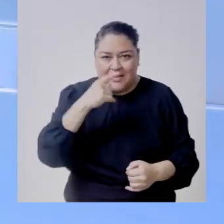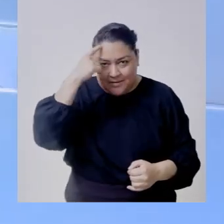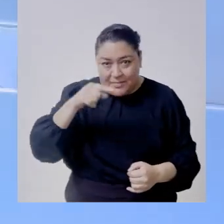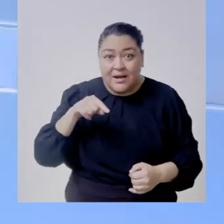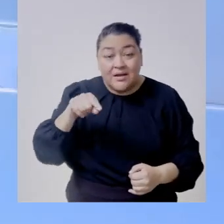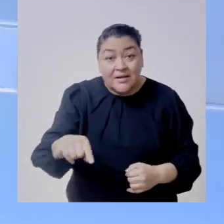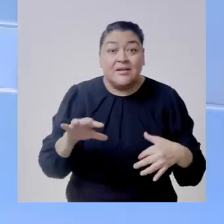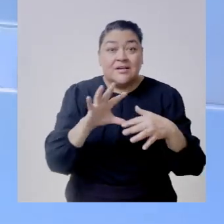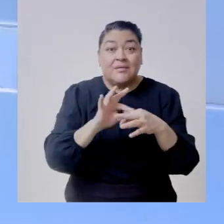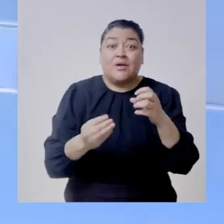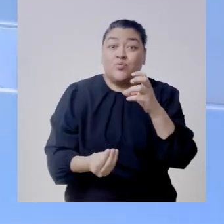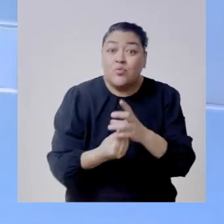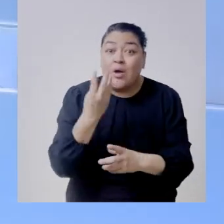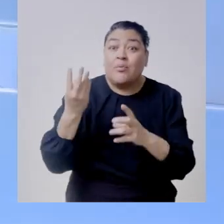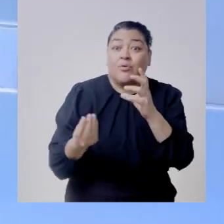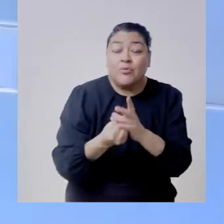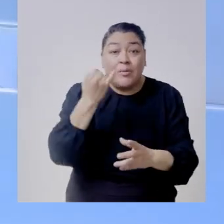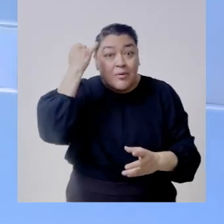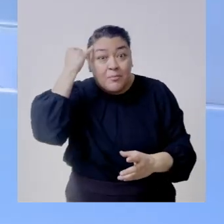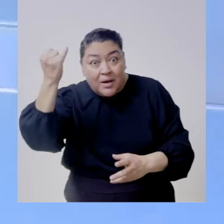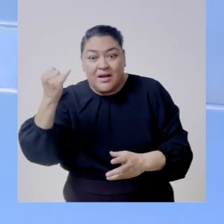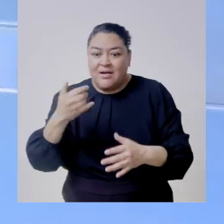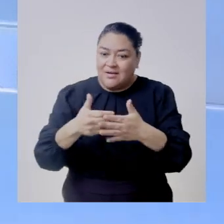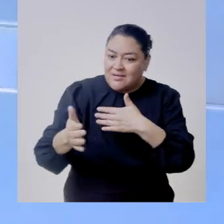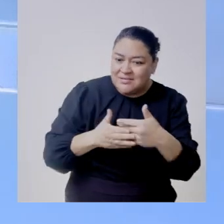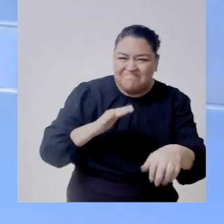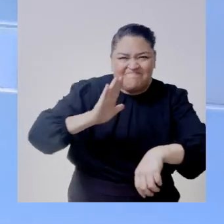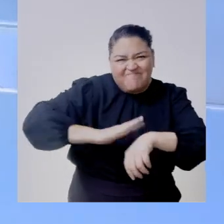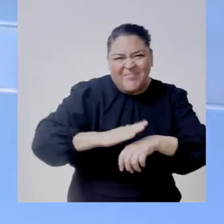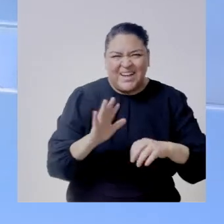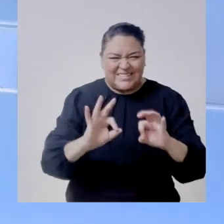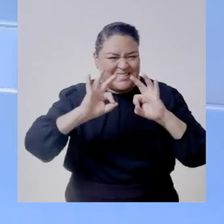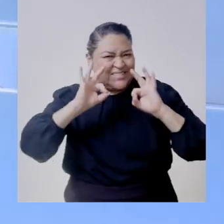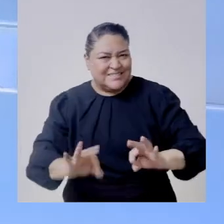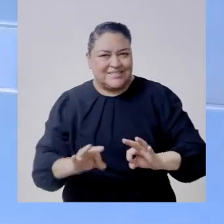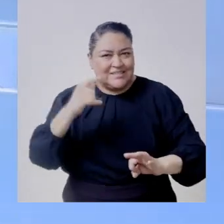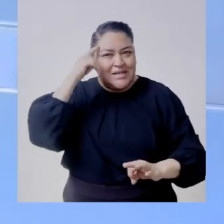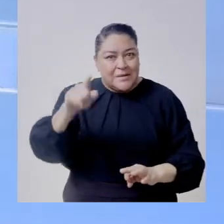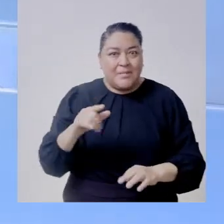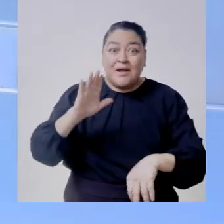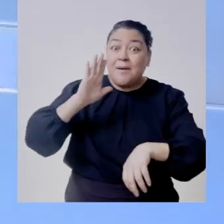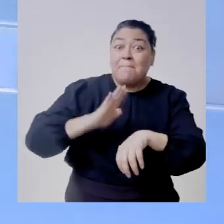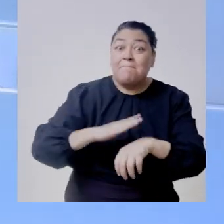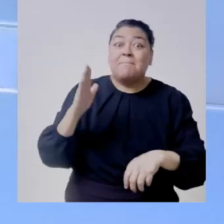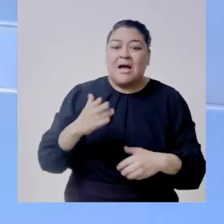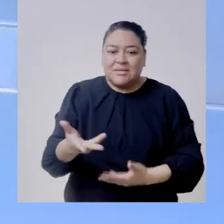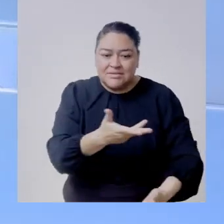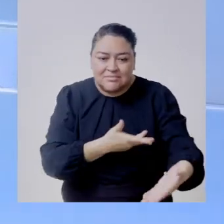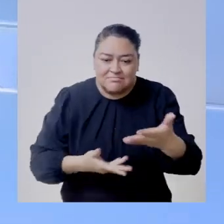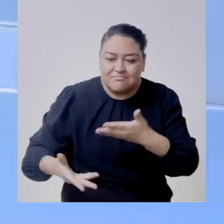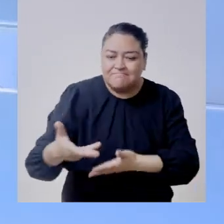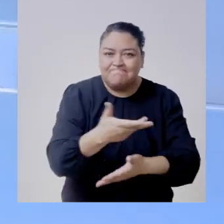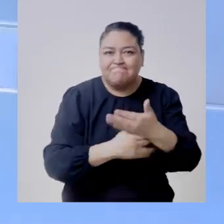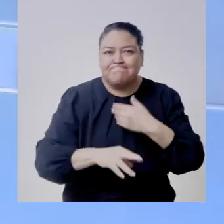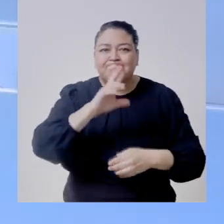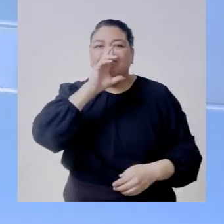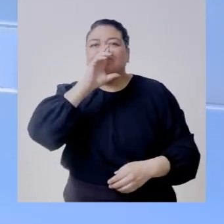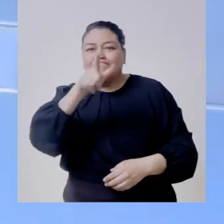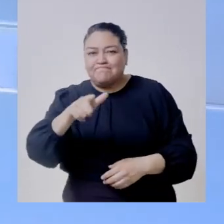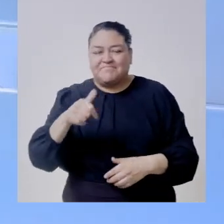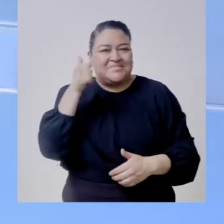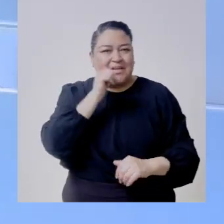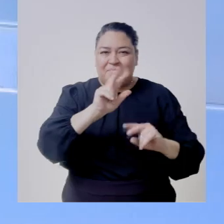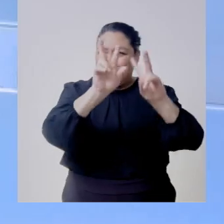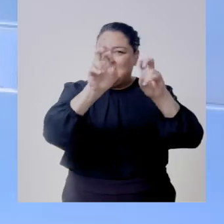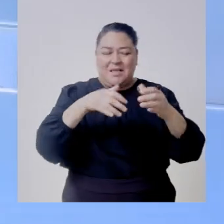estar innovando para estar a la vanguardia justamente y poder ofrecer todo de primera y los